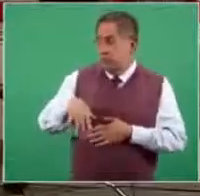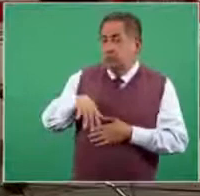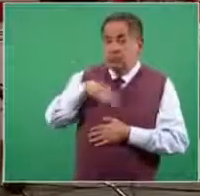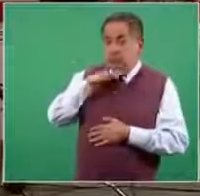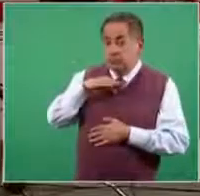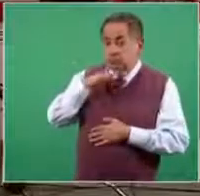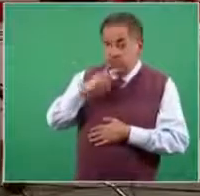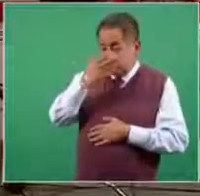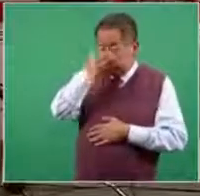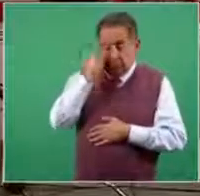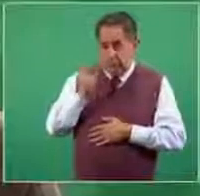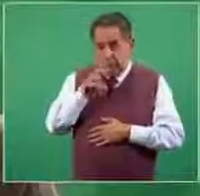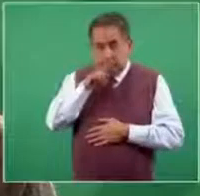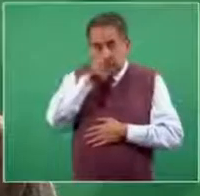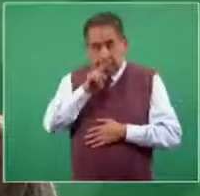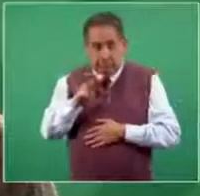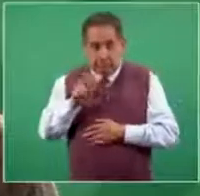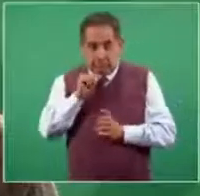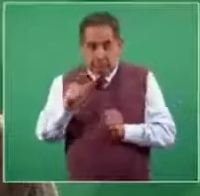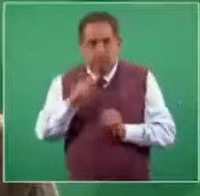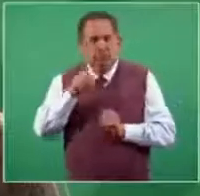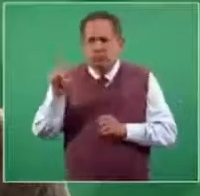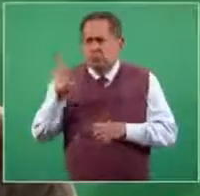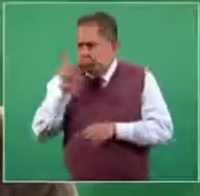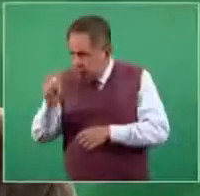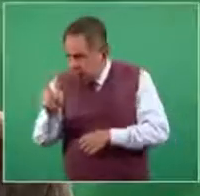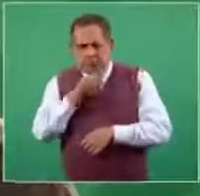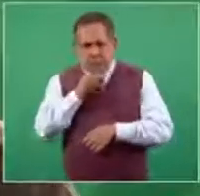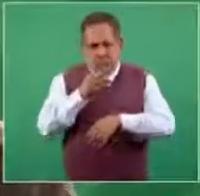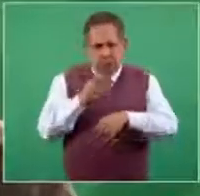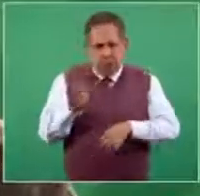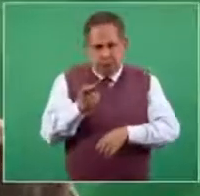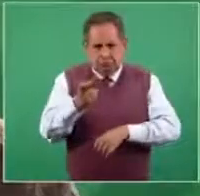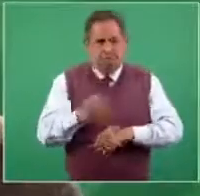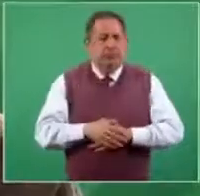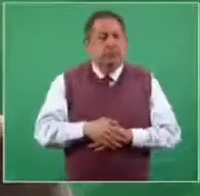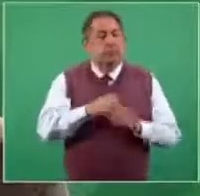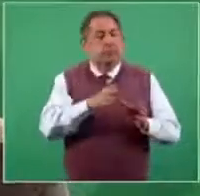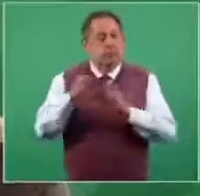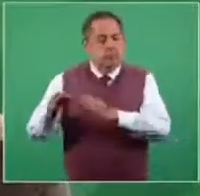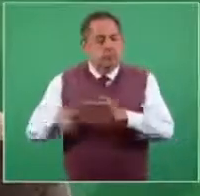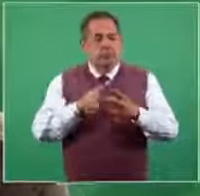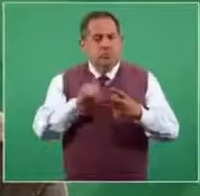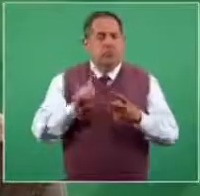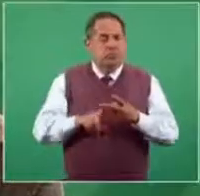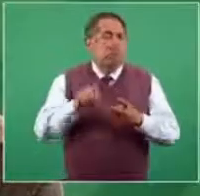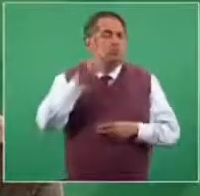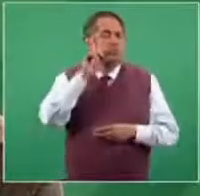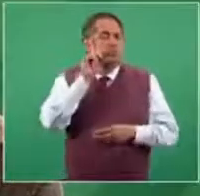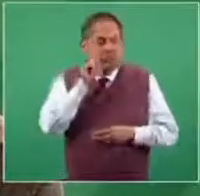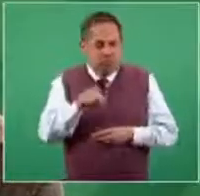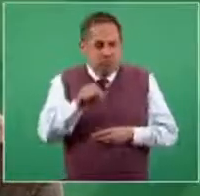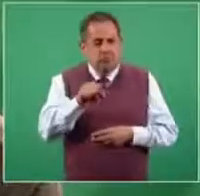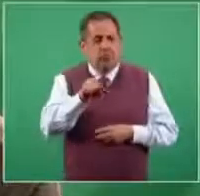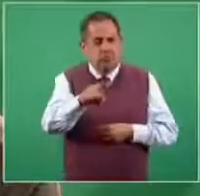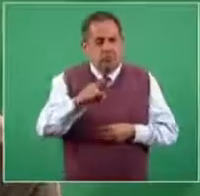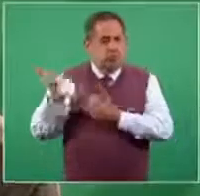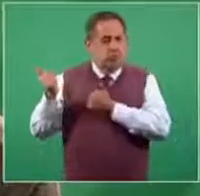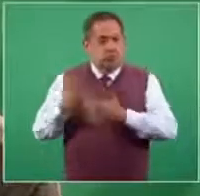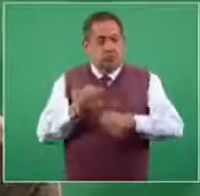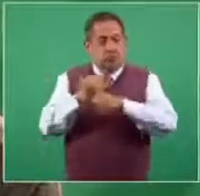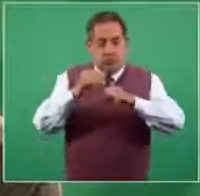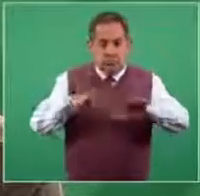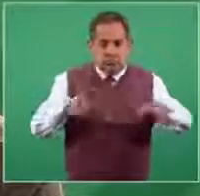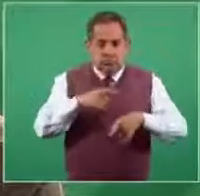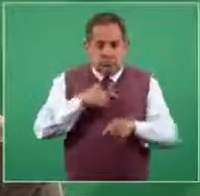desconozco, pero lo podemos averiguar y lo comentamos. Respecto al otro caso, también mañana traigo información,